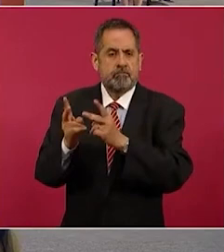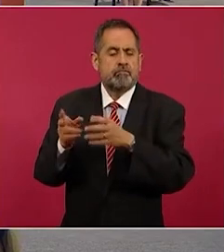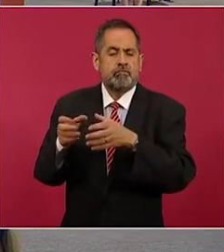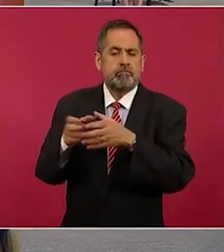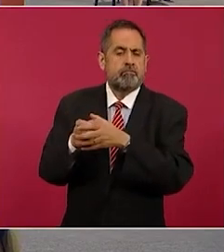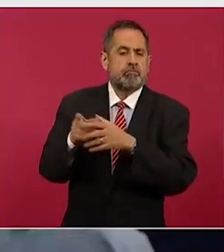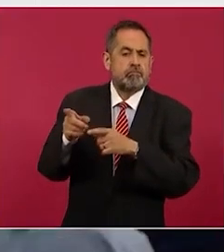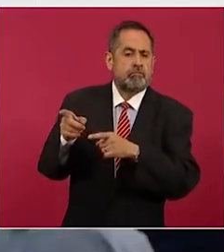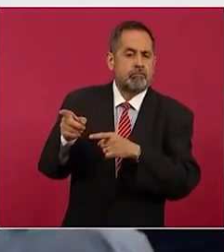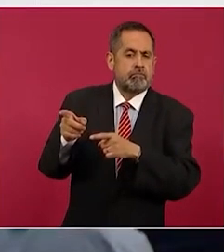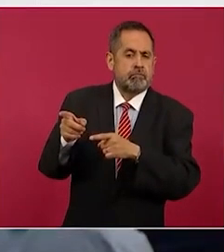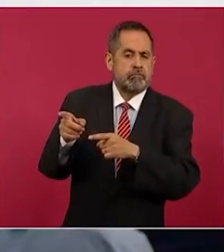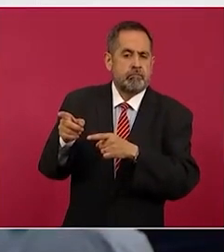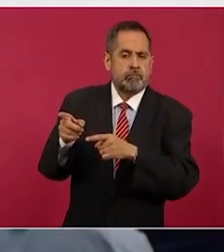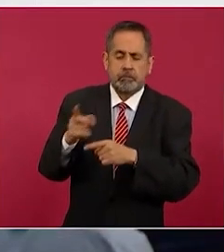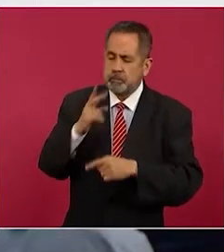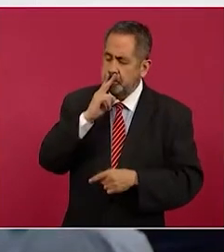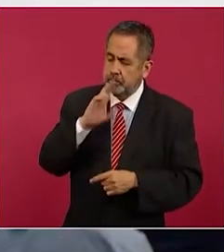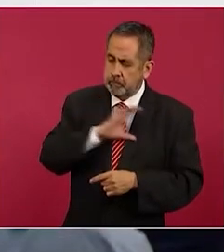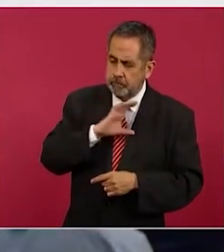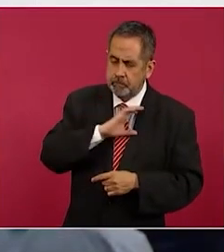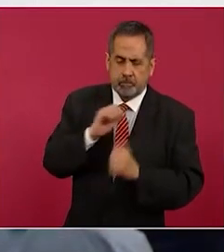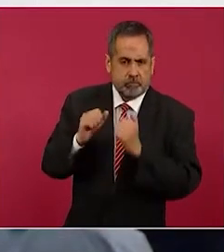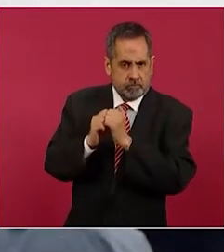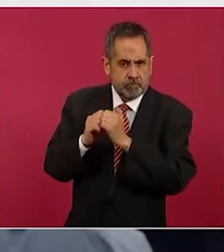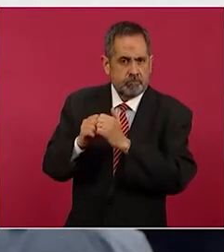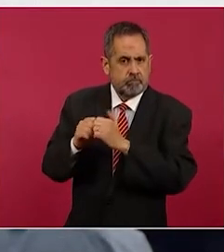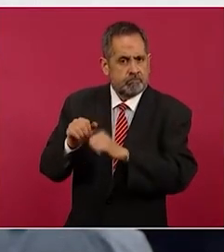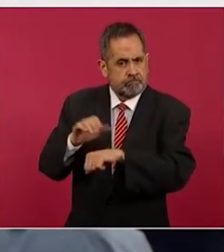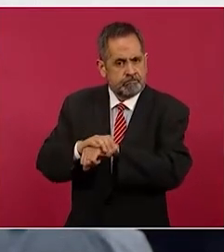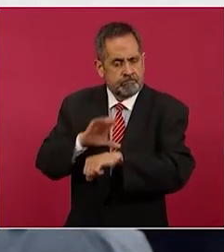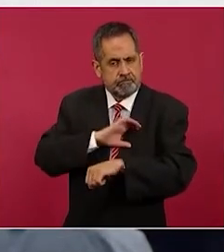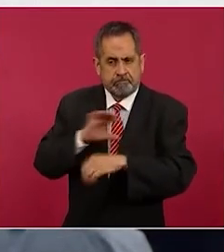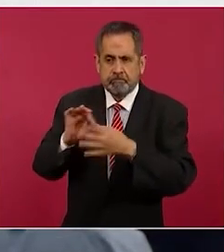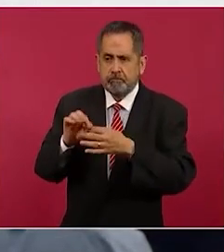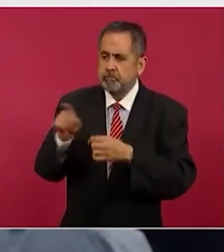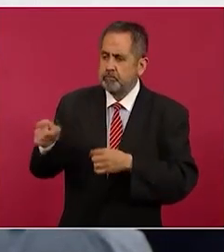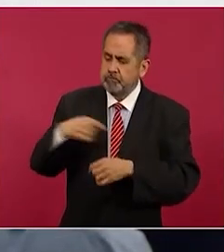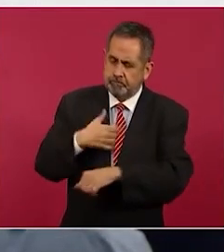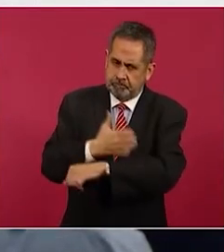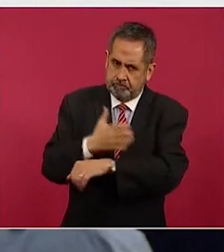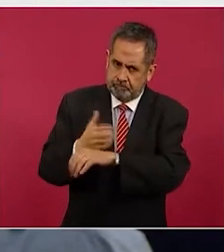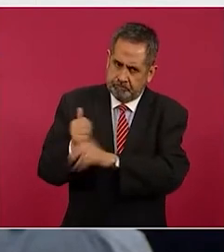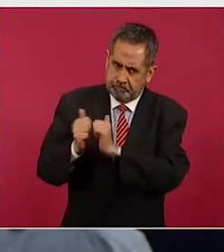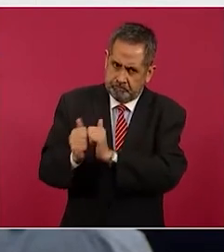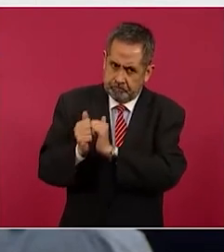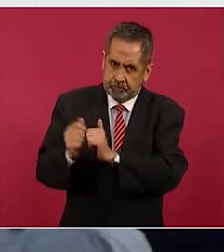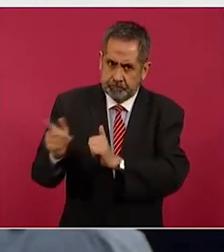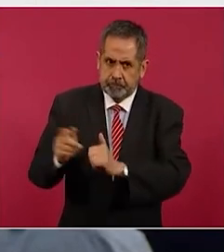nuestro aprecio y solidaridad. Tú eres nuestros compañeros.